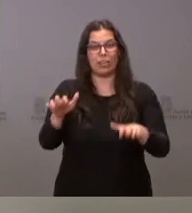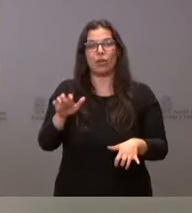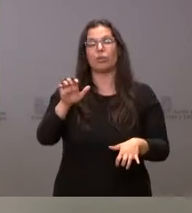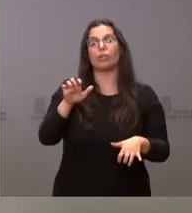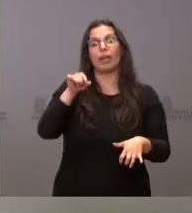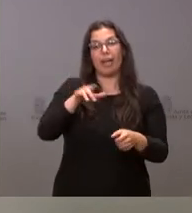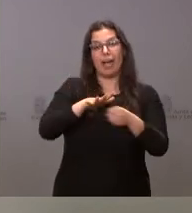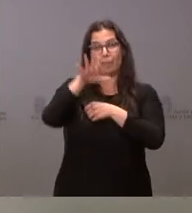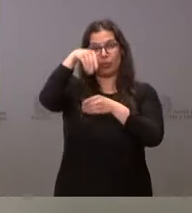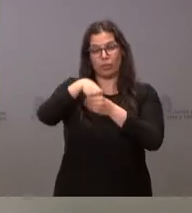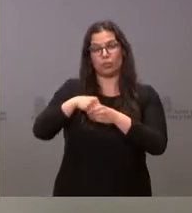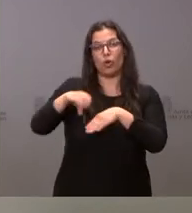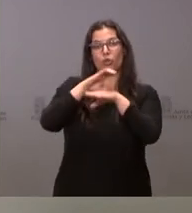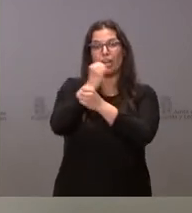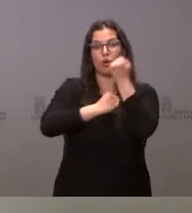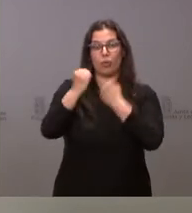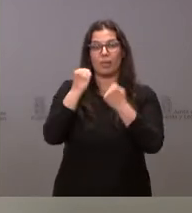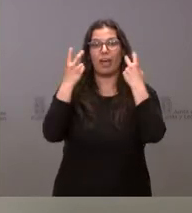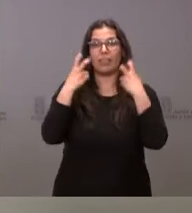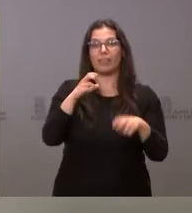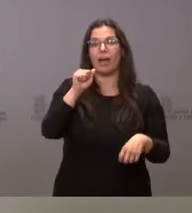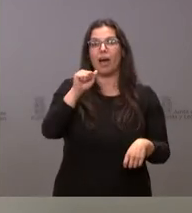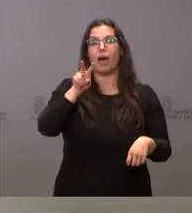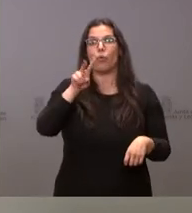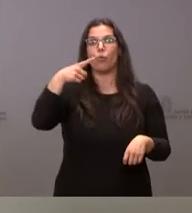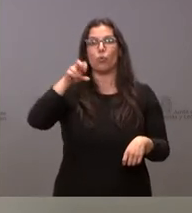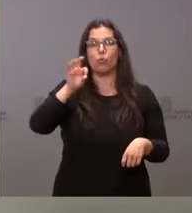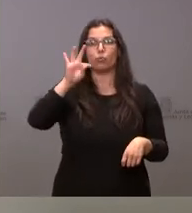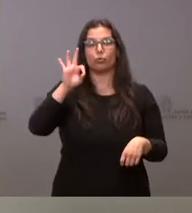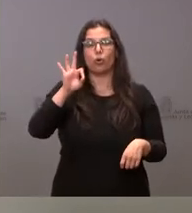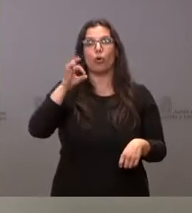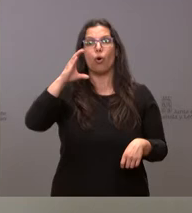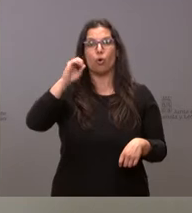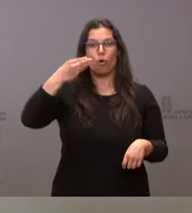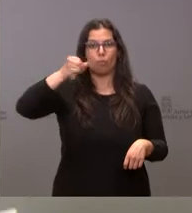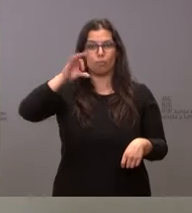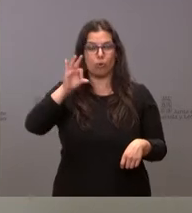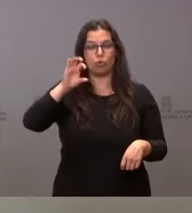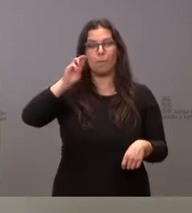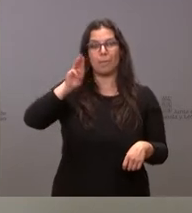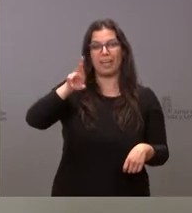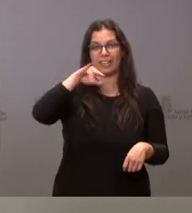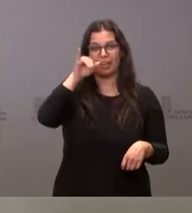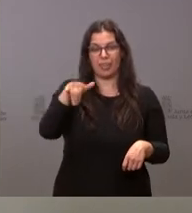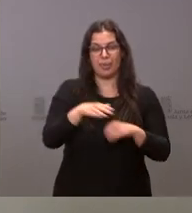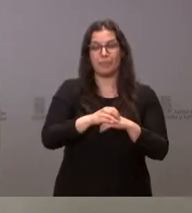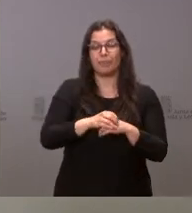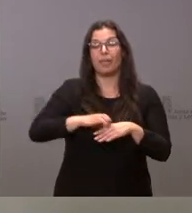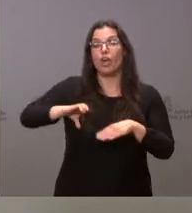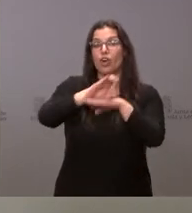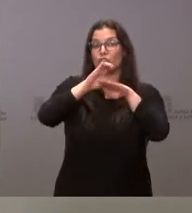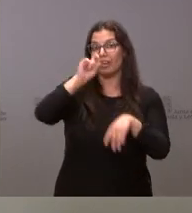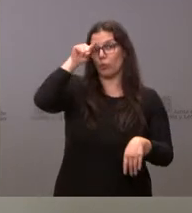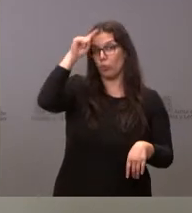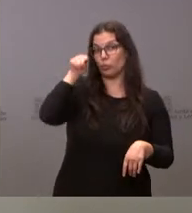en el ámbito de la Consejería de Economía y Hacienda, Augusto Cobos Pérez. En el ámbito de la Consejería de Cultura,